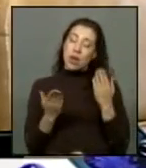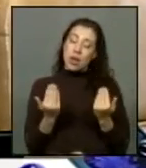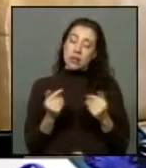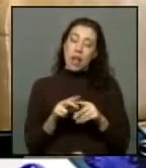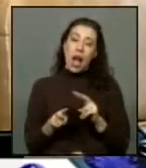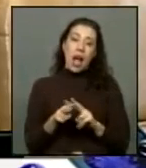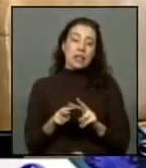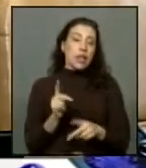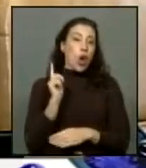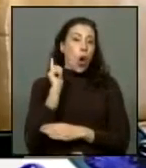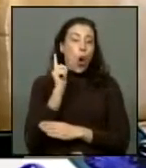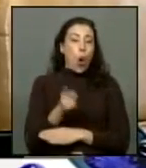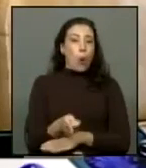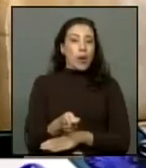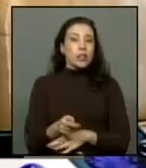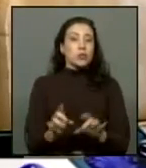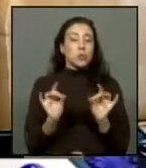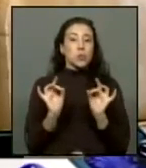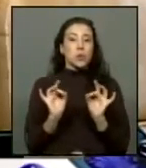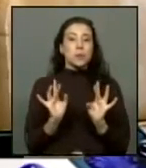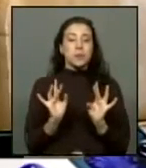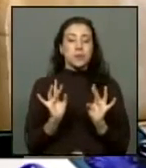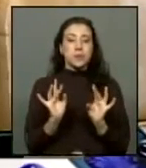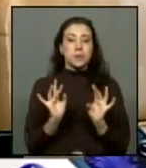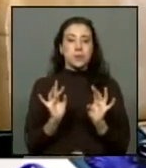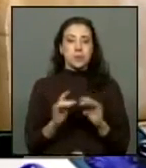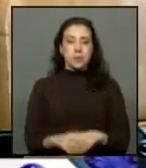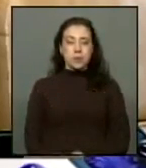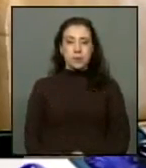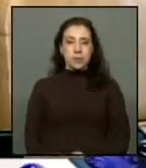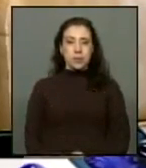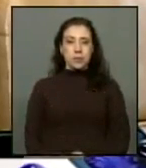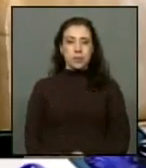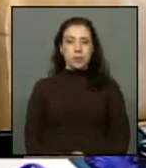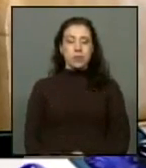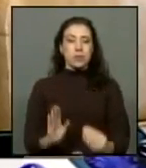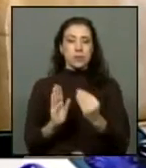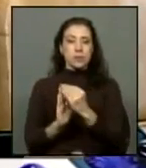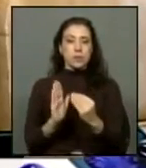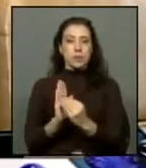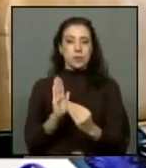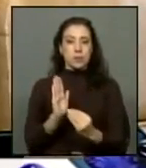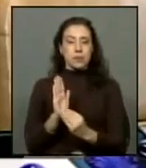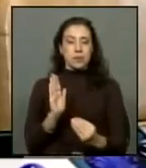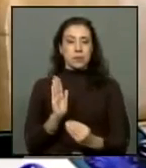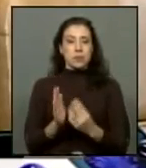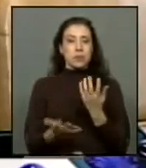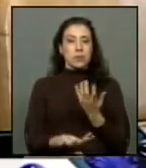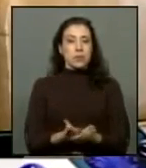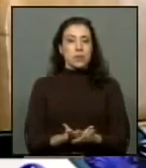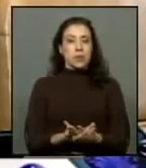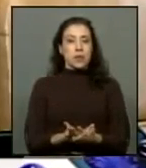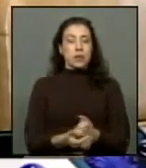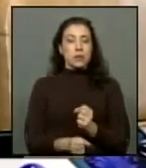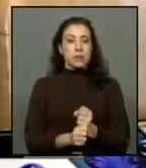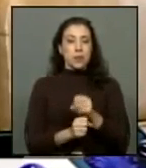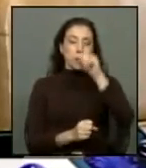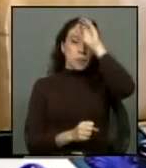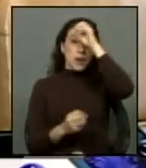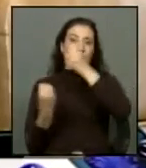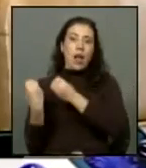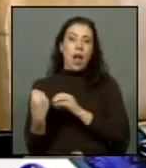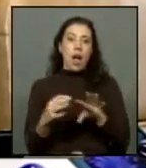obligación de establecer no solo un catastro de la existencia de las faenas mineras